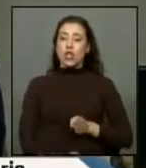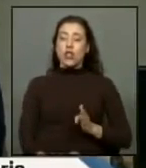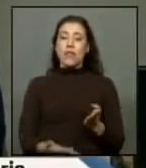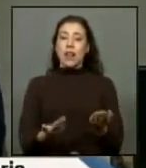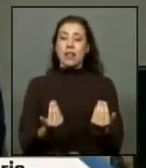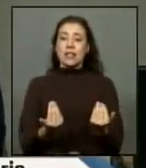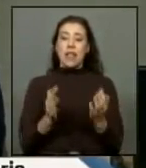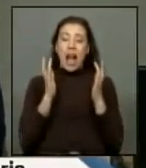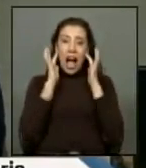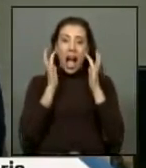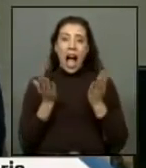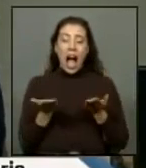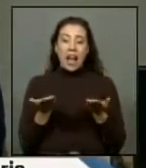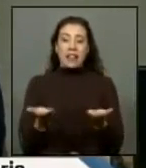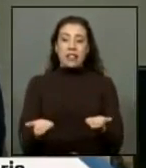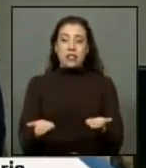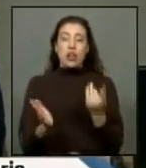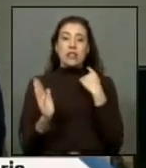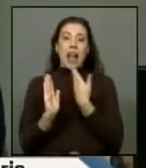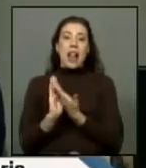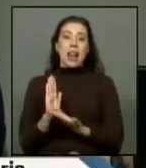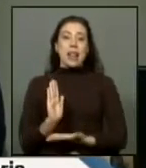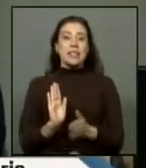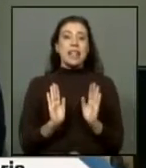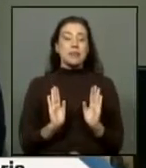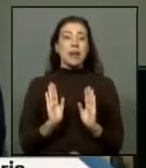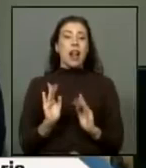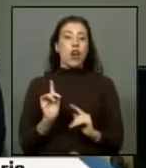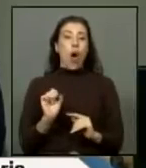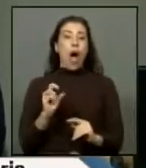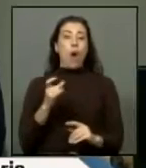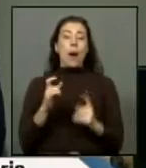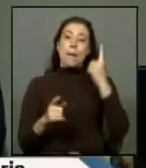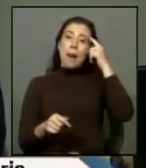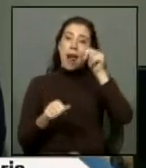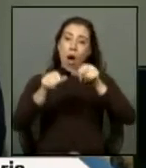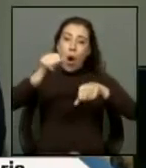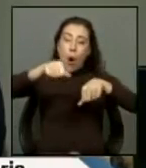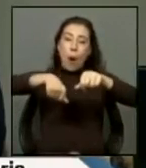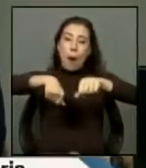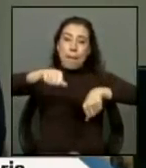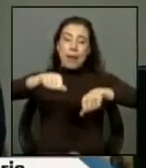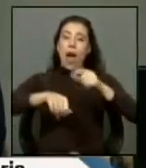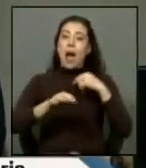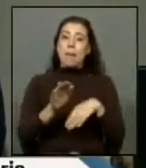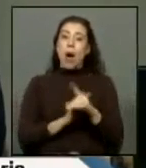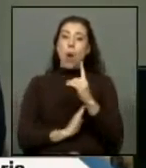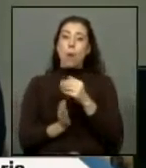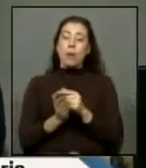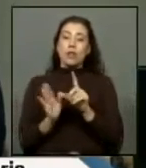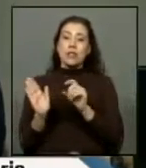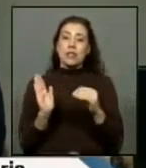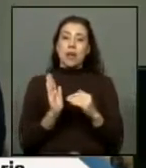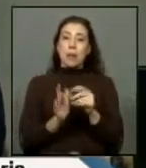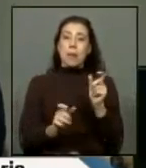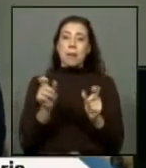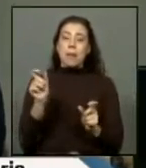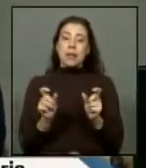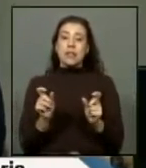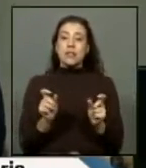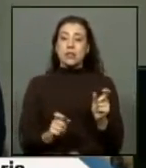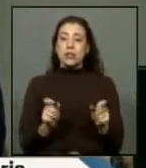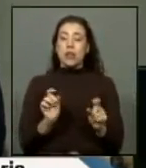necesitan atención y que están en lista de espera no auge para ser operado cuando hay más de 1 millón 700 mil personas que están